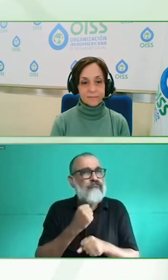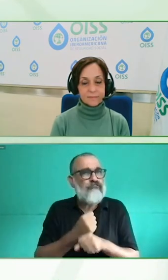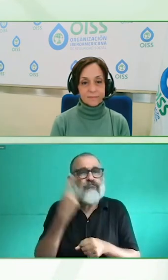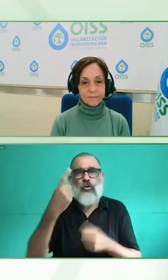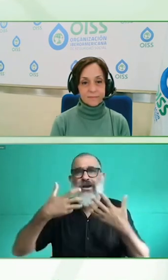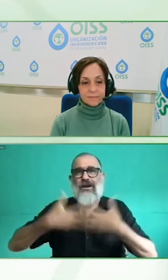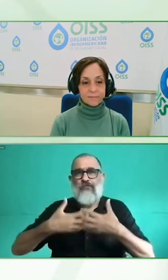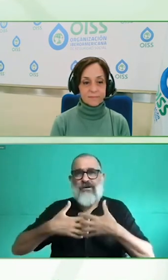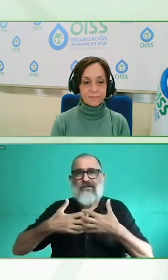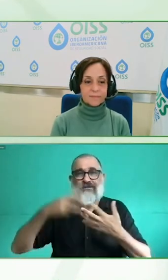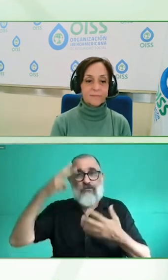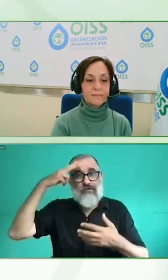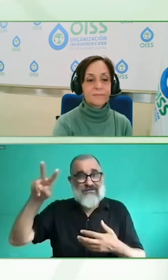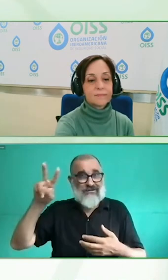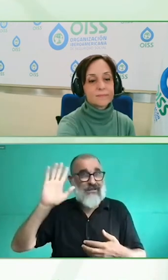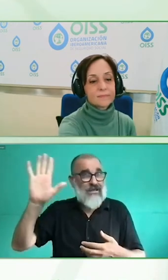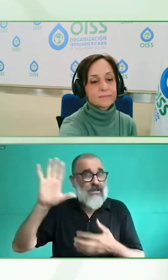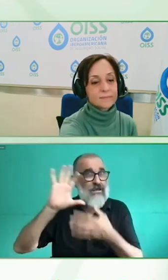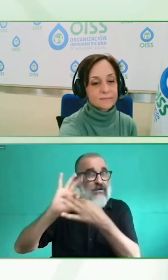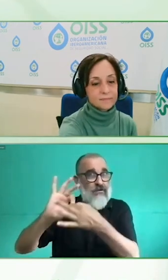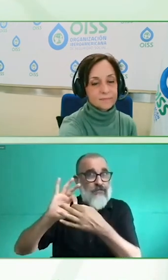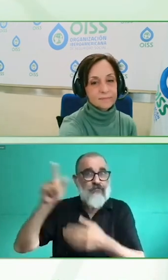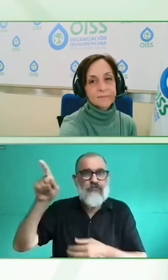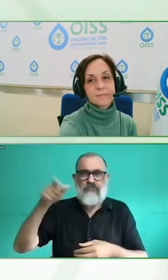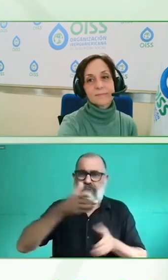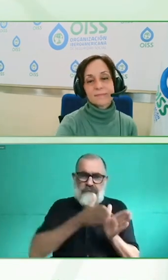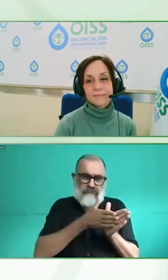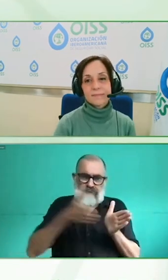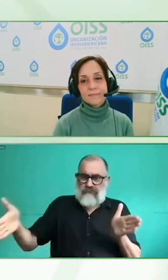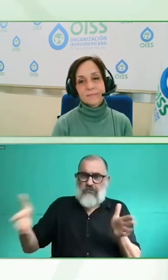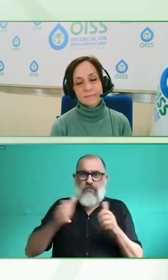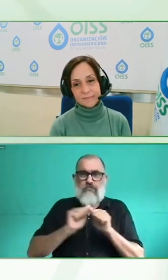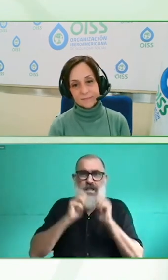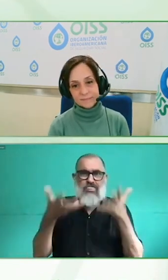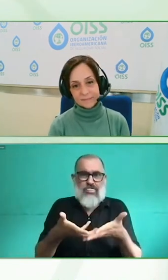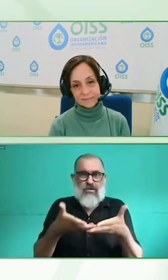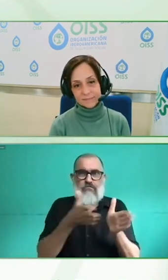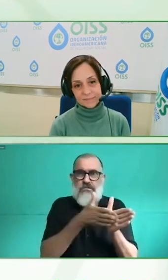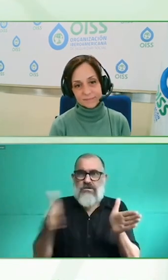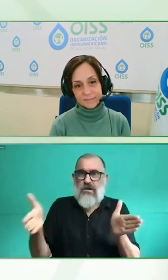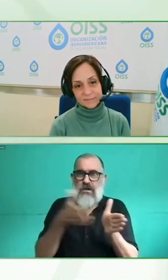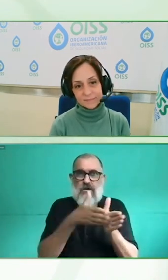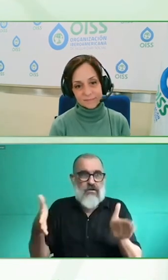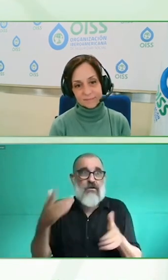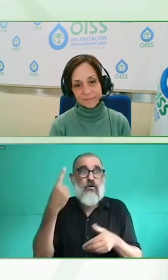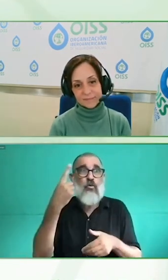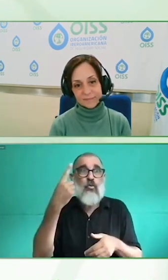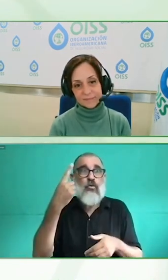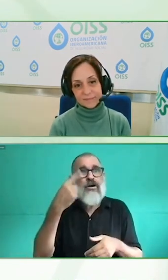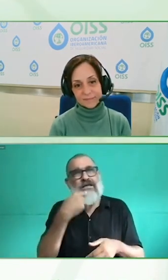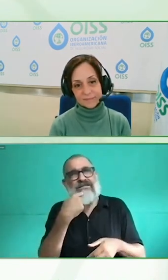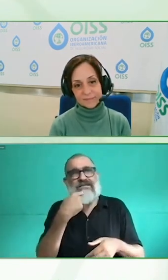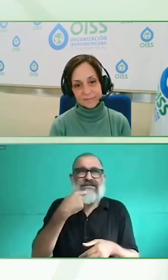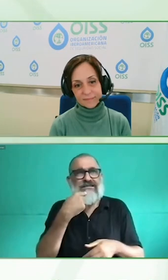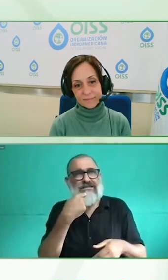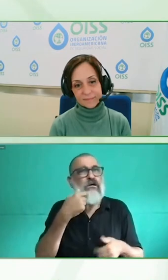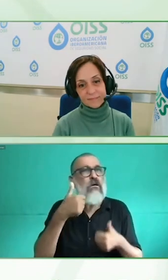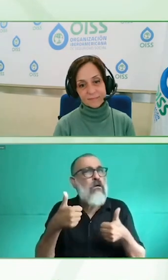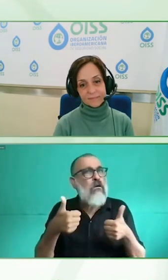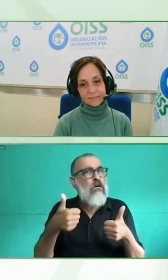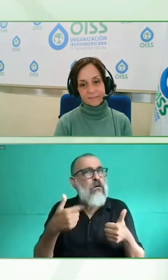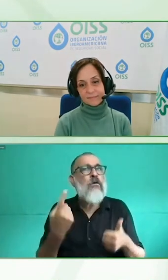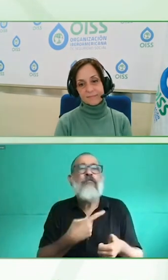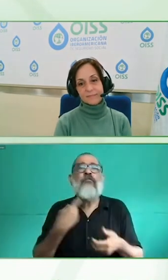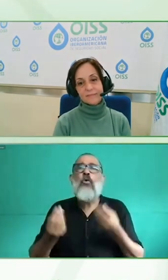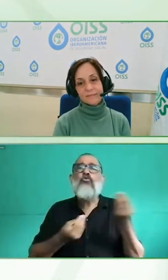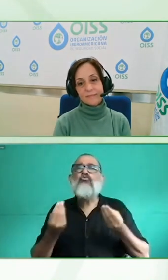solas y si logro dar un buen servicio, voy a estar ganando dos asientos, no uno. Y es algo que mi competencia no está haciendo. Con lo cual